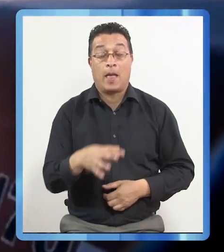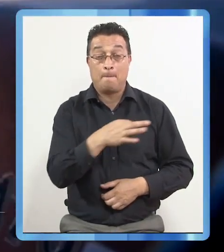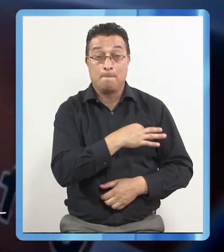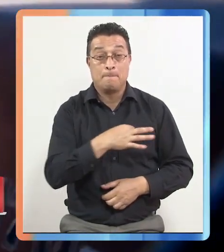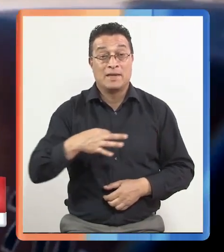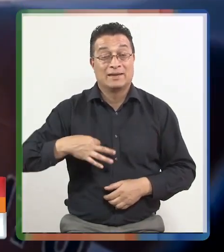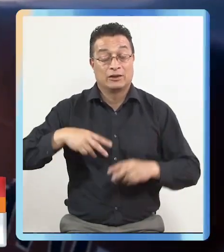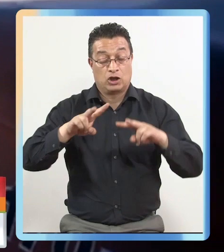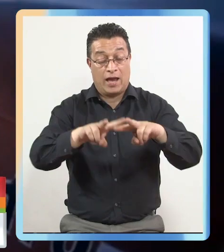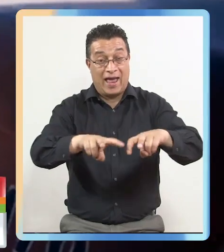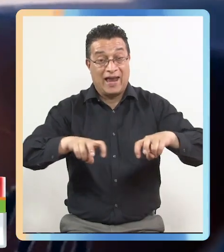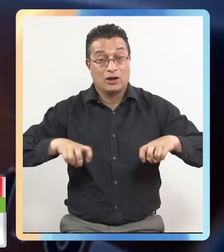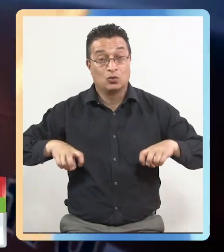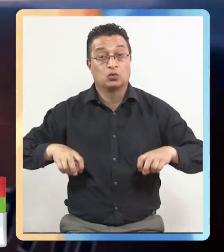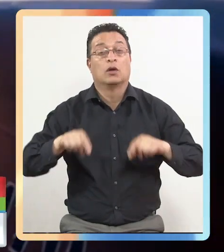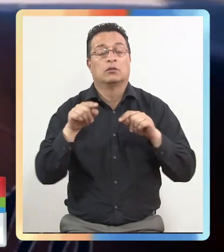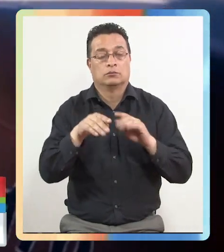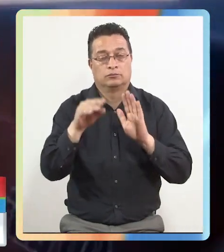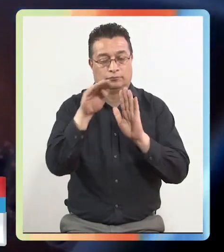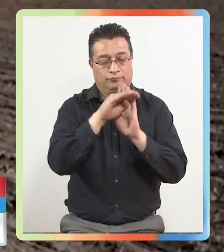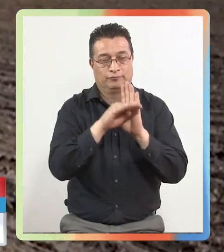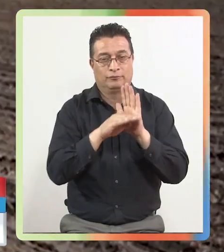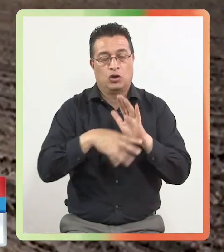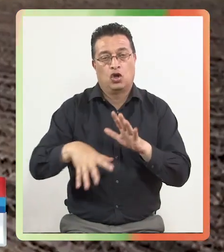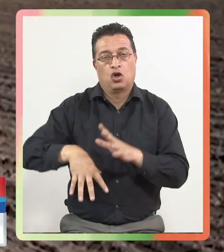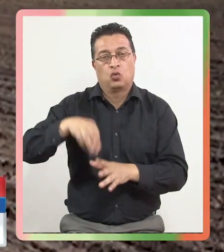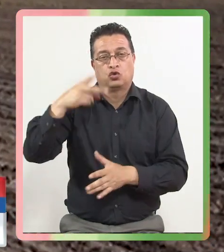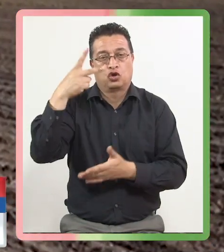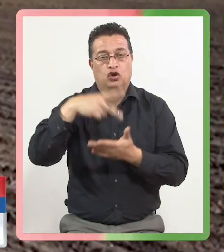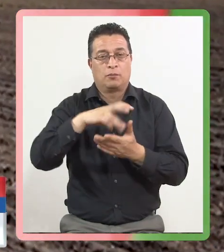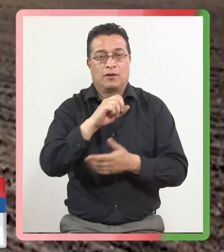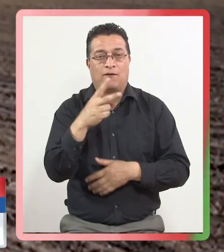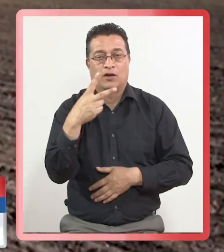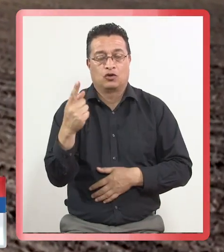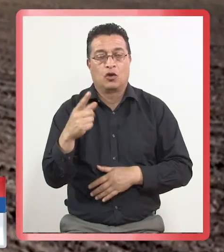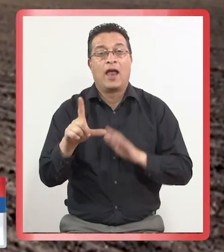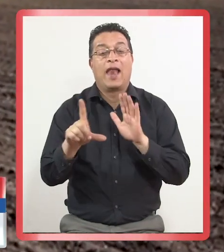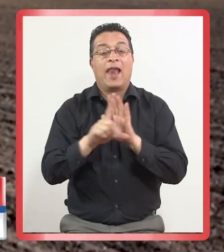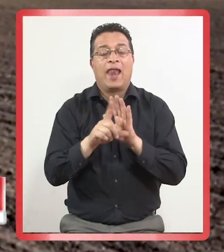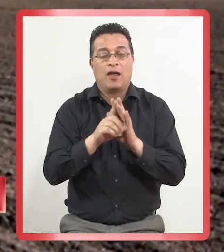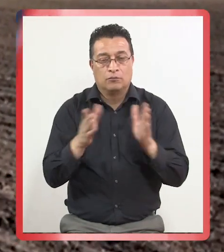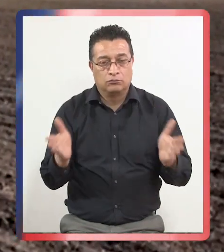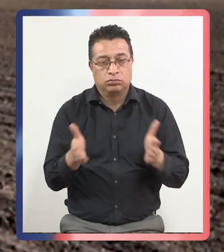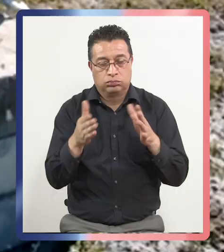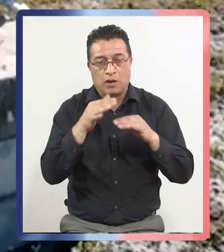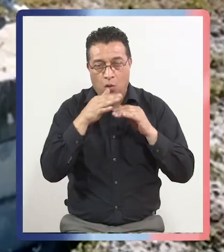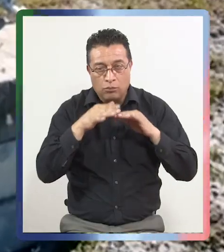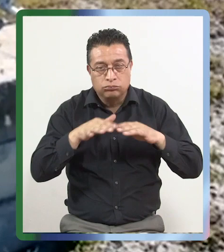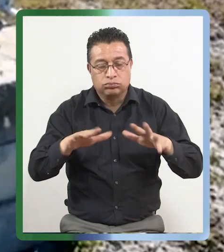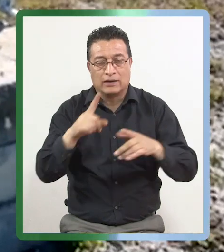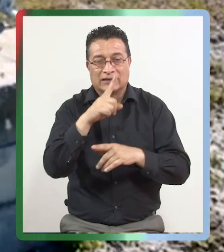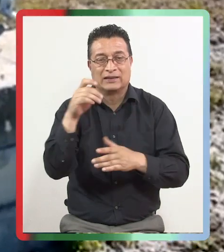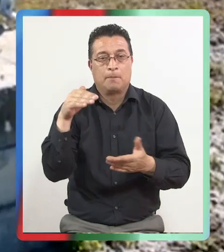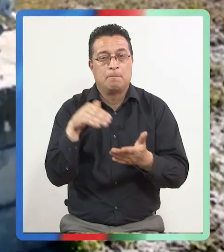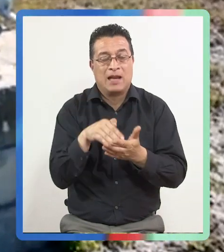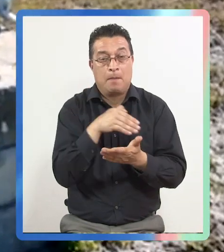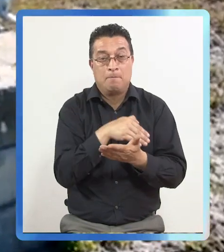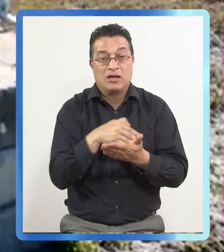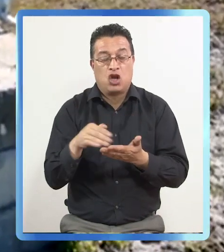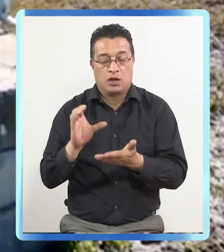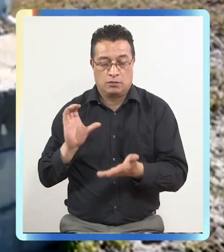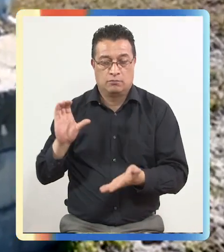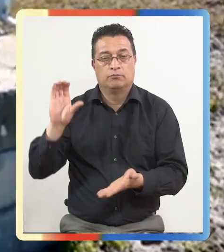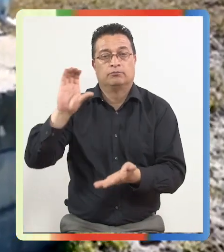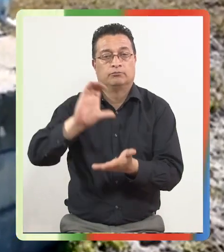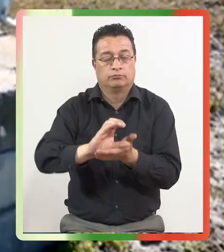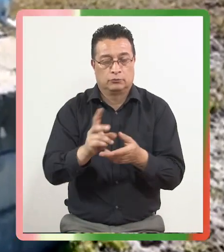El Ministerio de Agricultura dio a conocer calendario de concursos 2022 de la Ley de Fomento al Riego. Son 100 mil millones de pesos